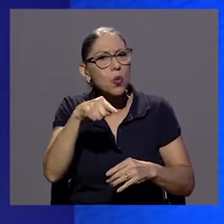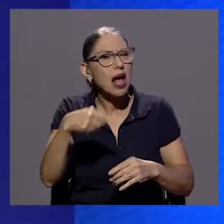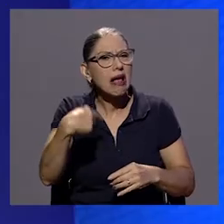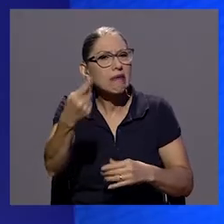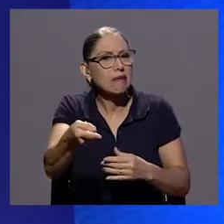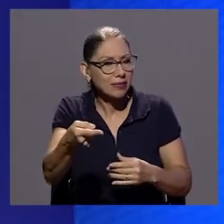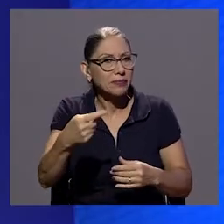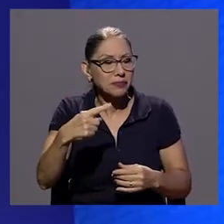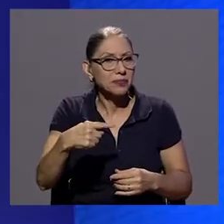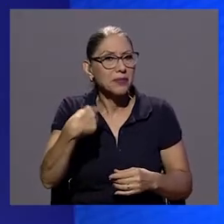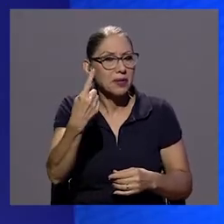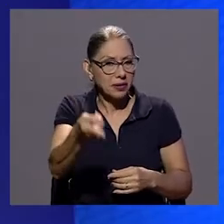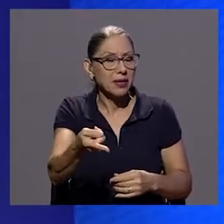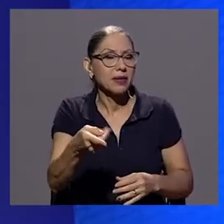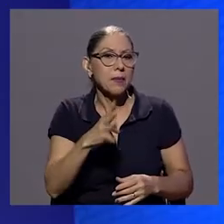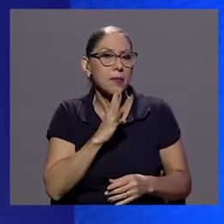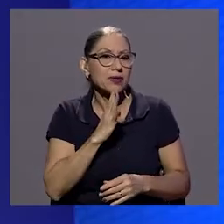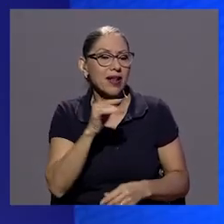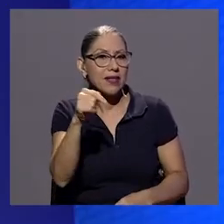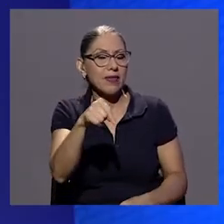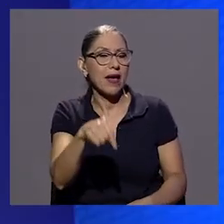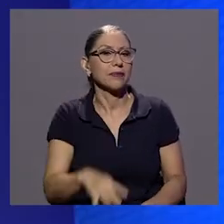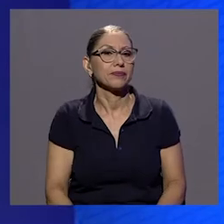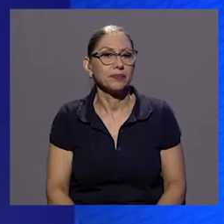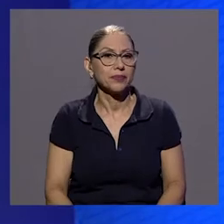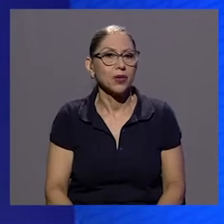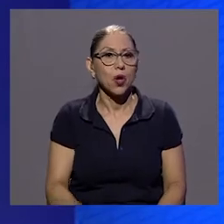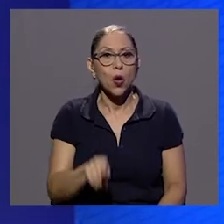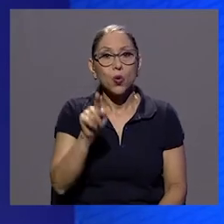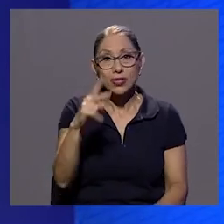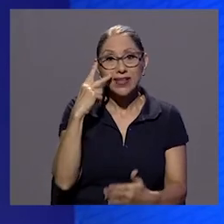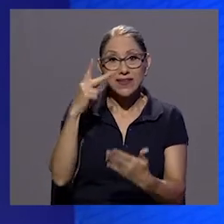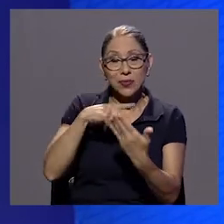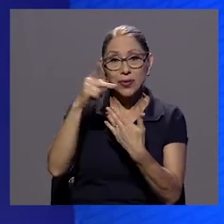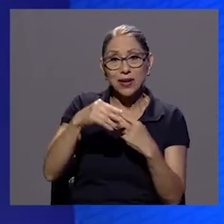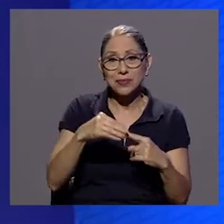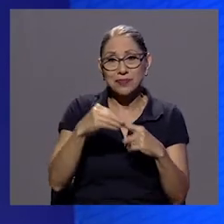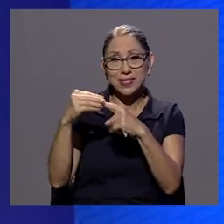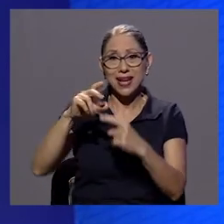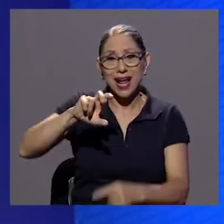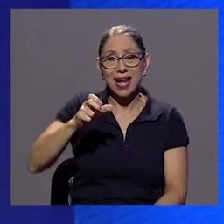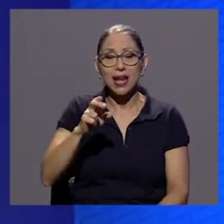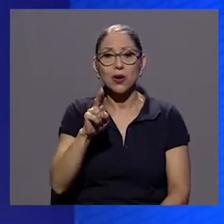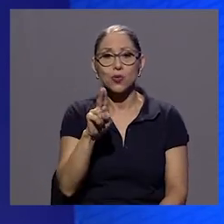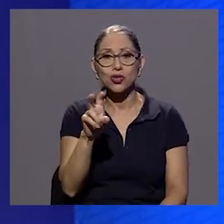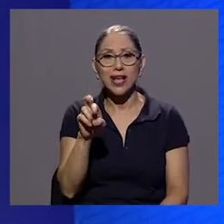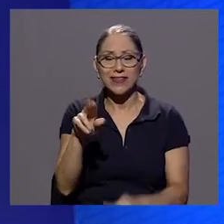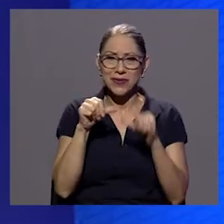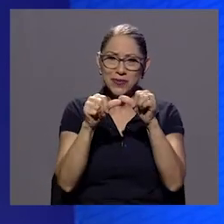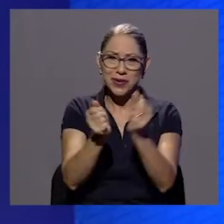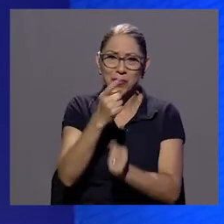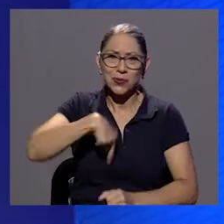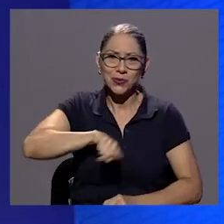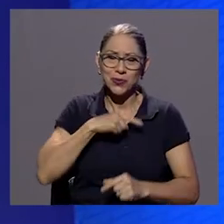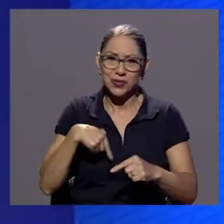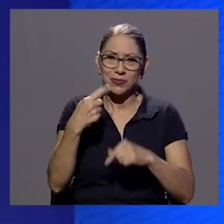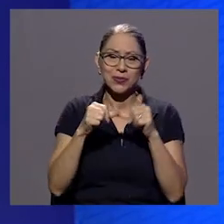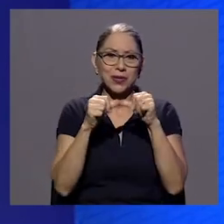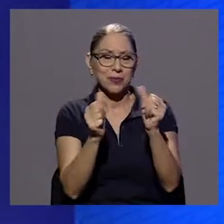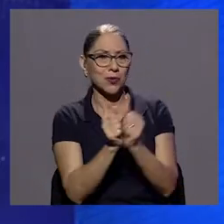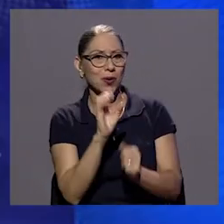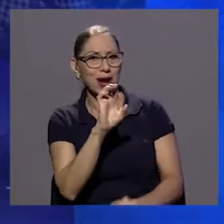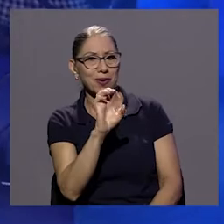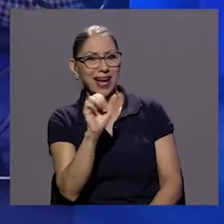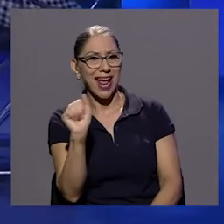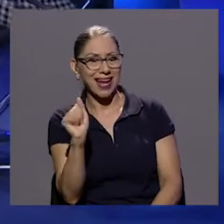esto está viendo un programa especial de canal UCR quédese con nosotros que ya regresamos con Carolina Arias y objetos rebeldes